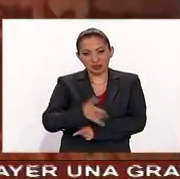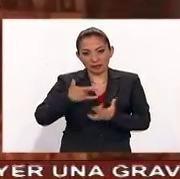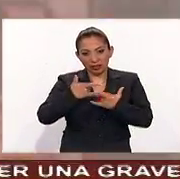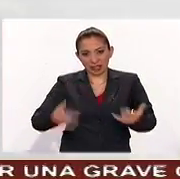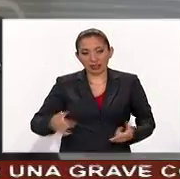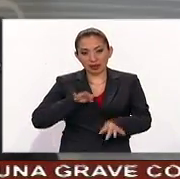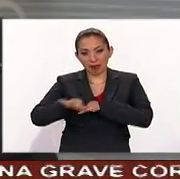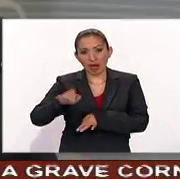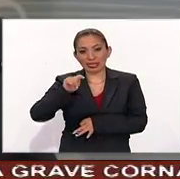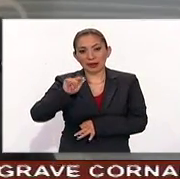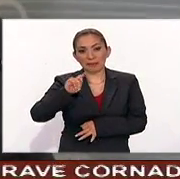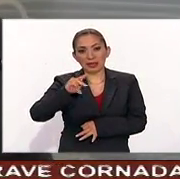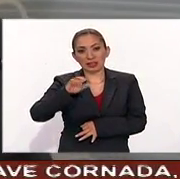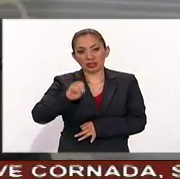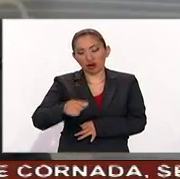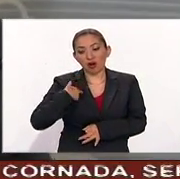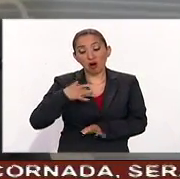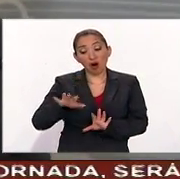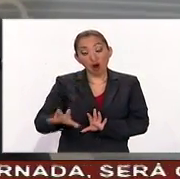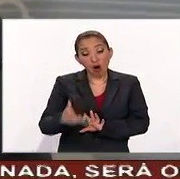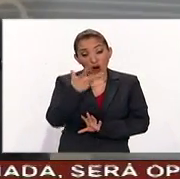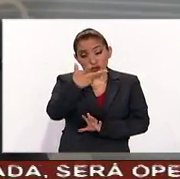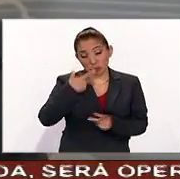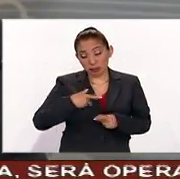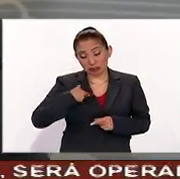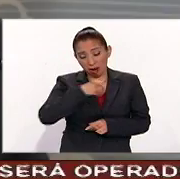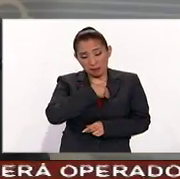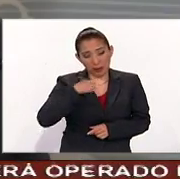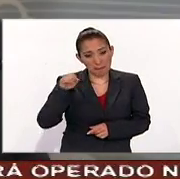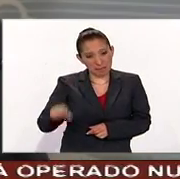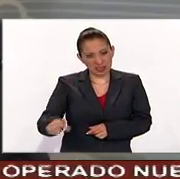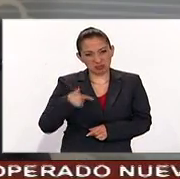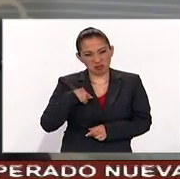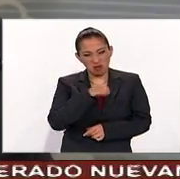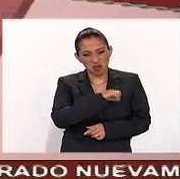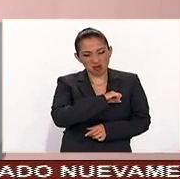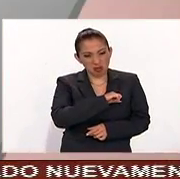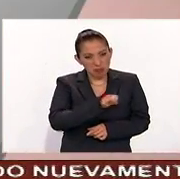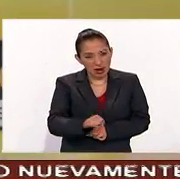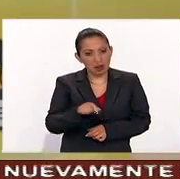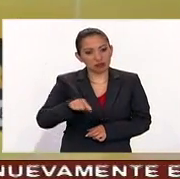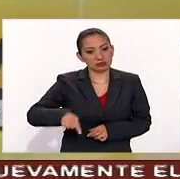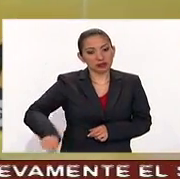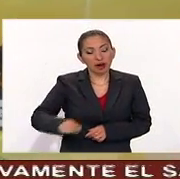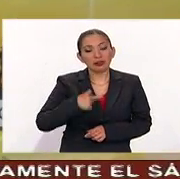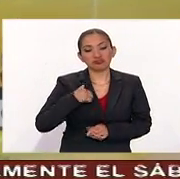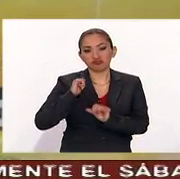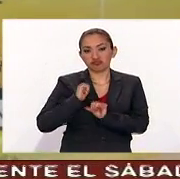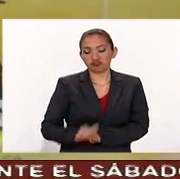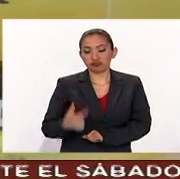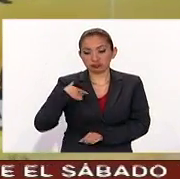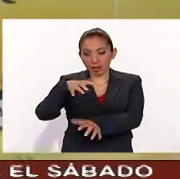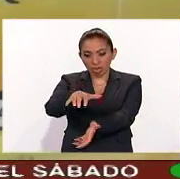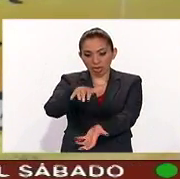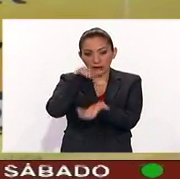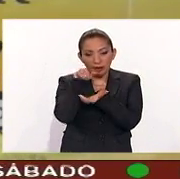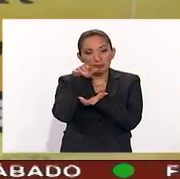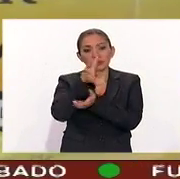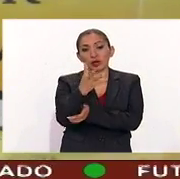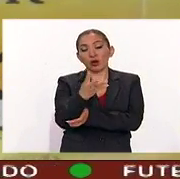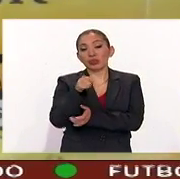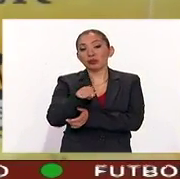en Tepito se detuvo a ocho integrantes de esta organización delictiva autoridades decomisan